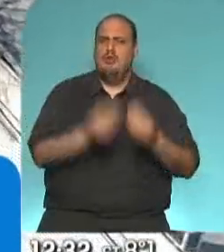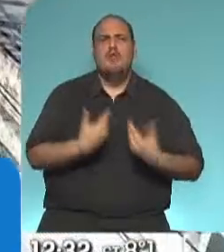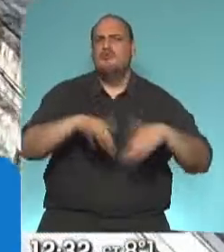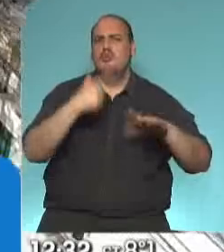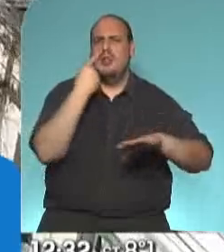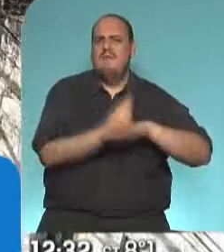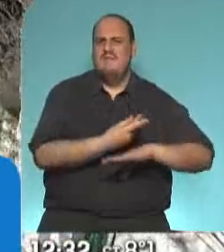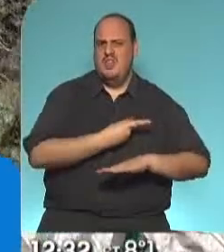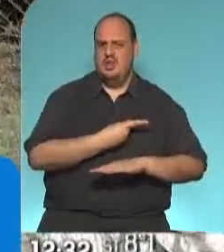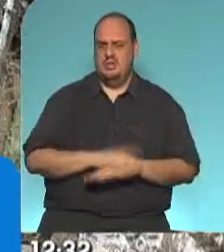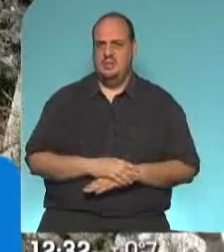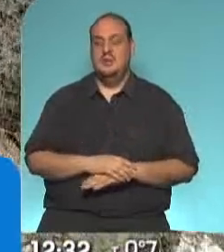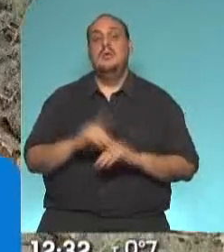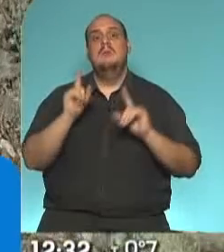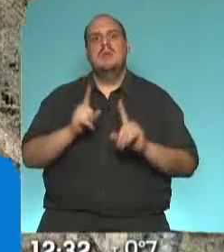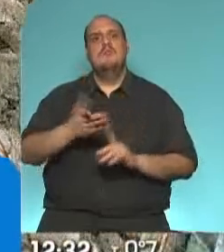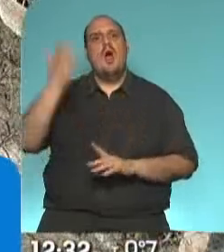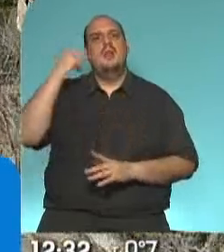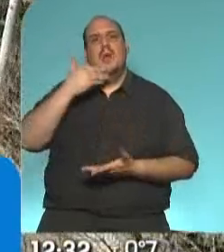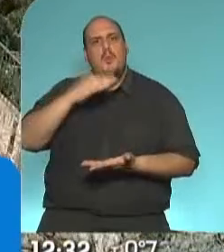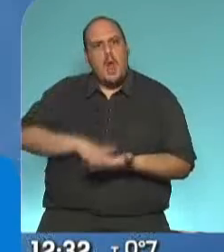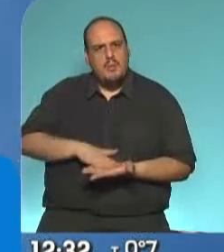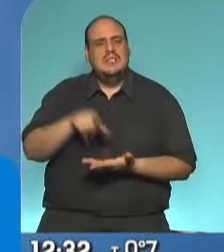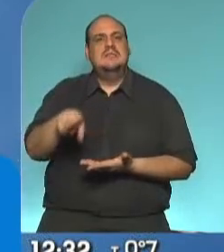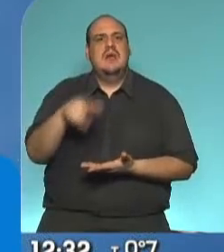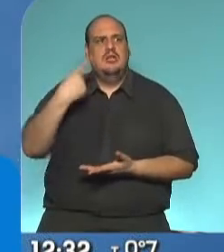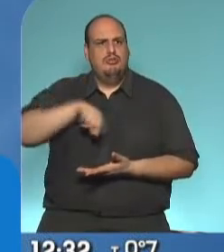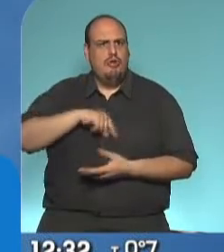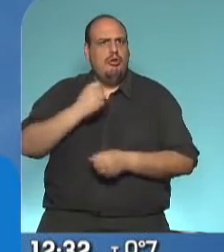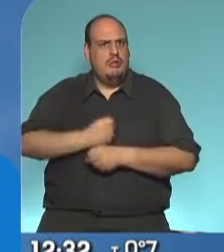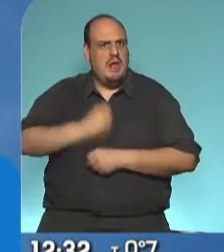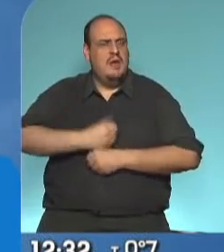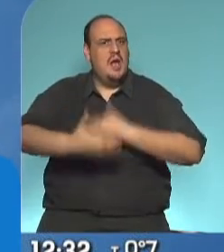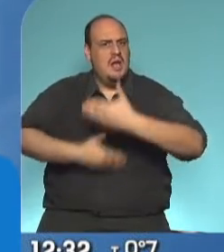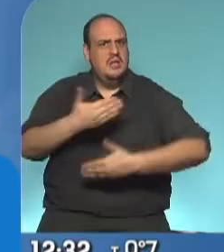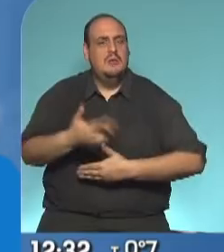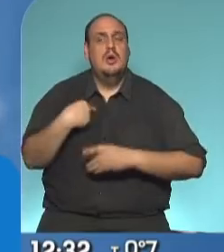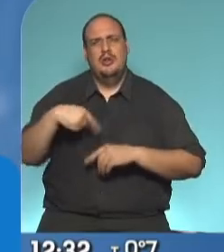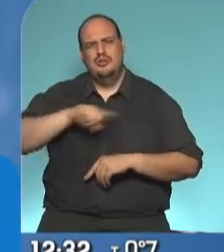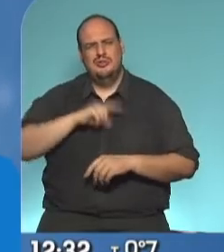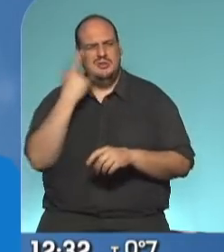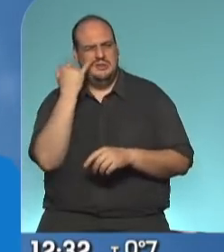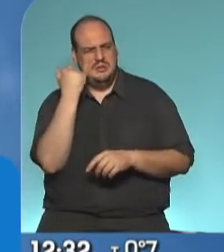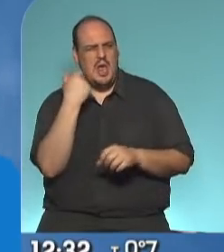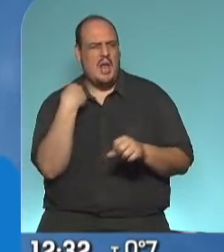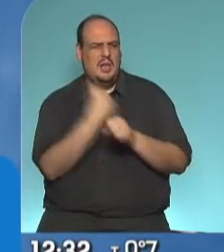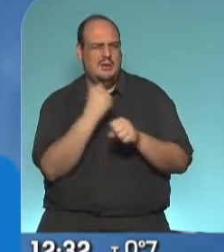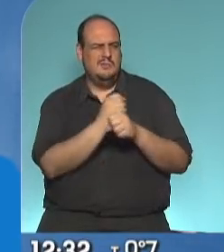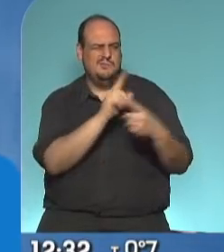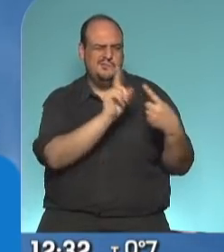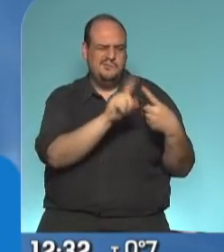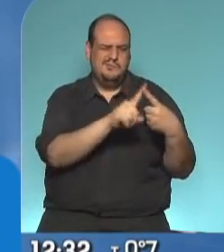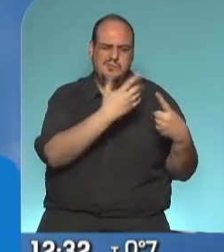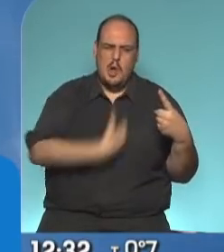y ya tenemos la promesa y en eso se está trabajando, porque también hemos articulado, no solo a nivel de